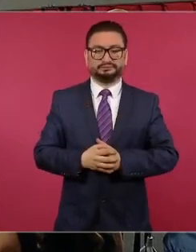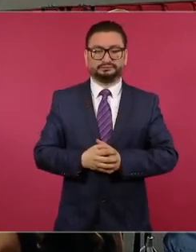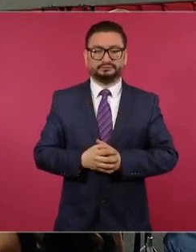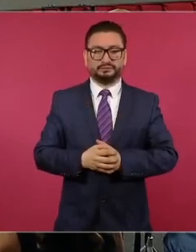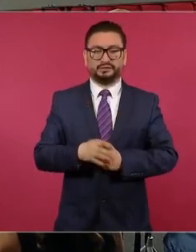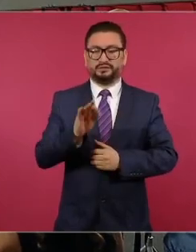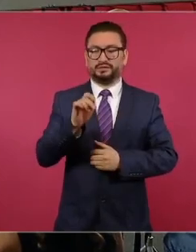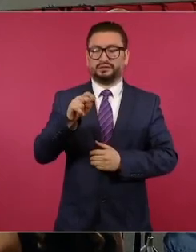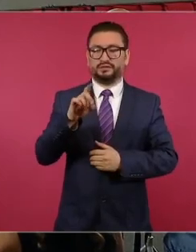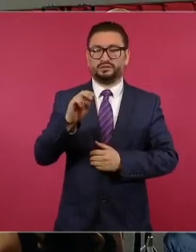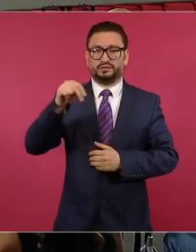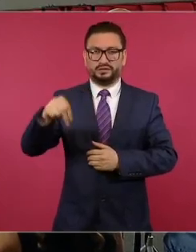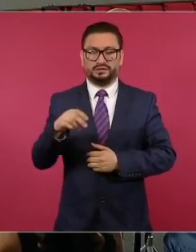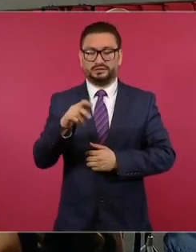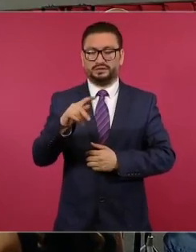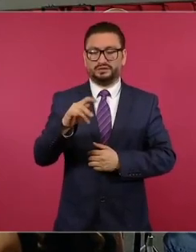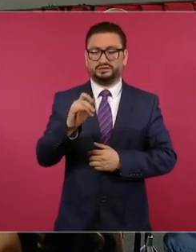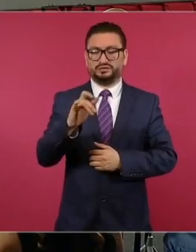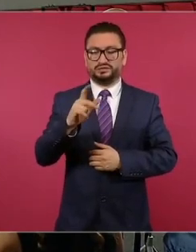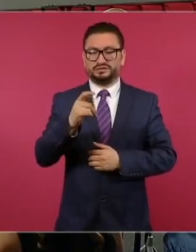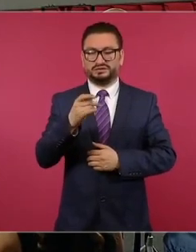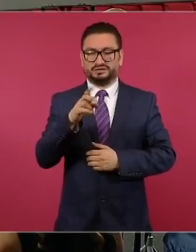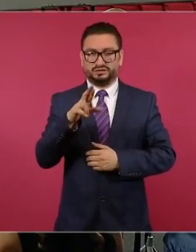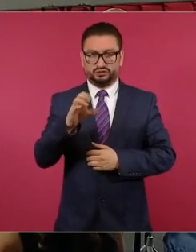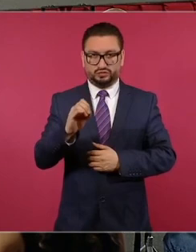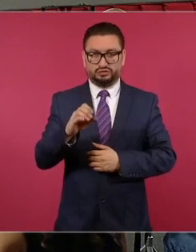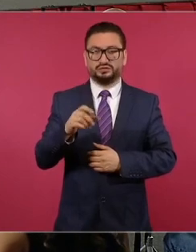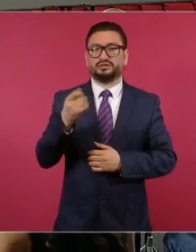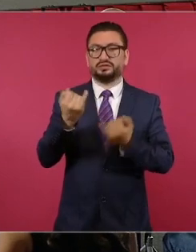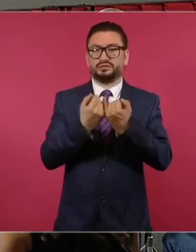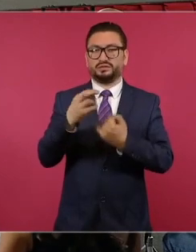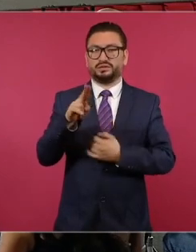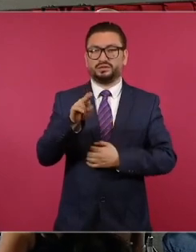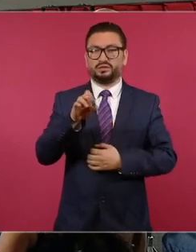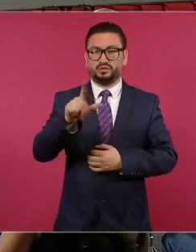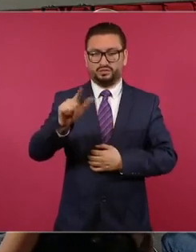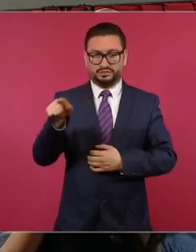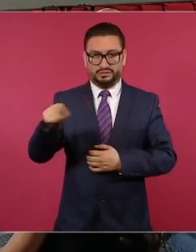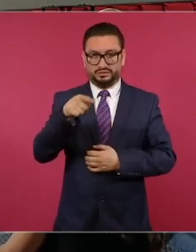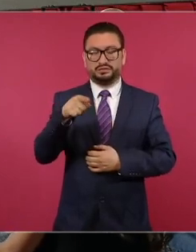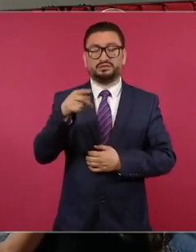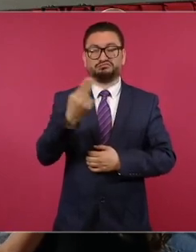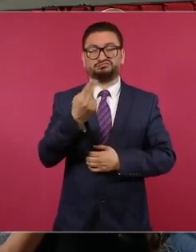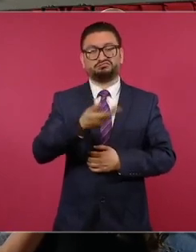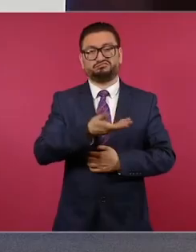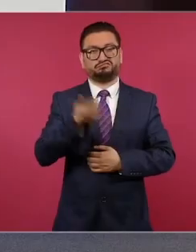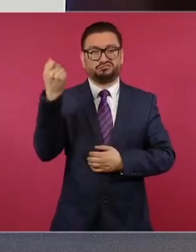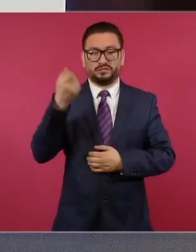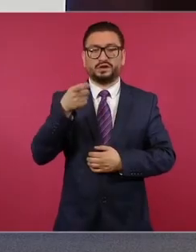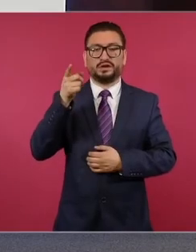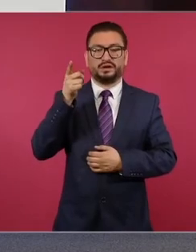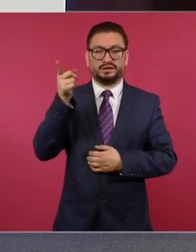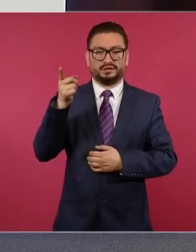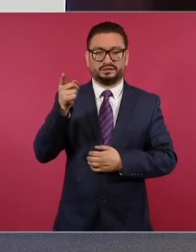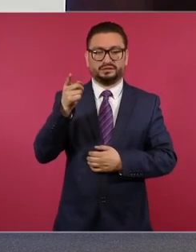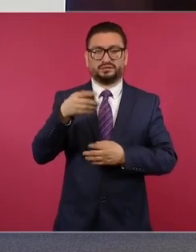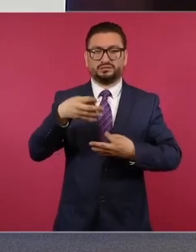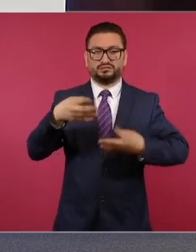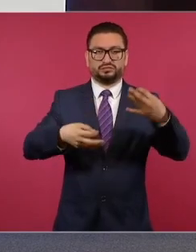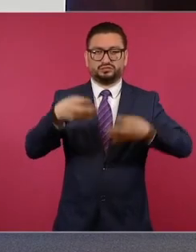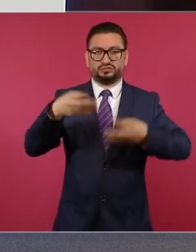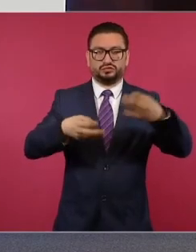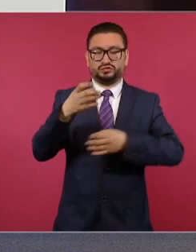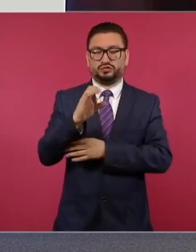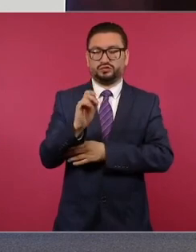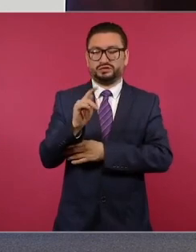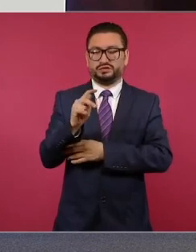Fernando N., Néstor Isidro y Raúl fueron requeridos por cortes en los estados de